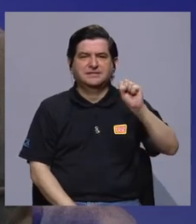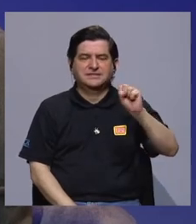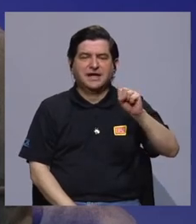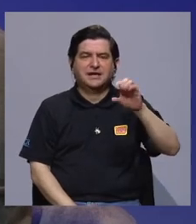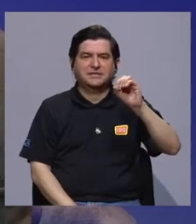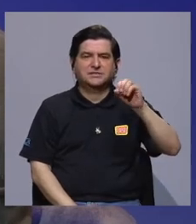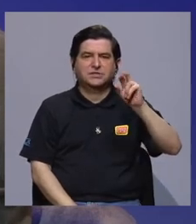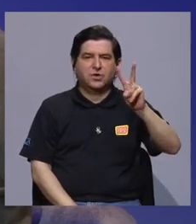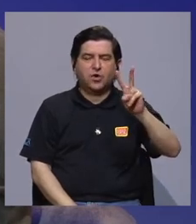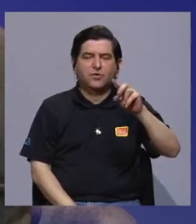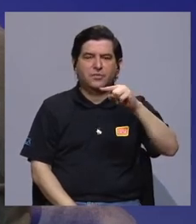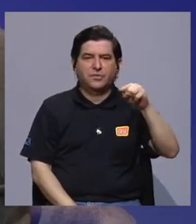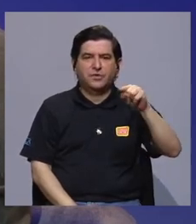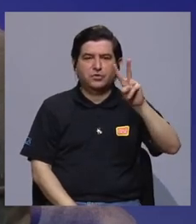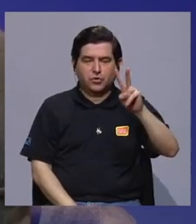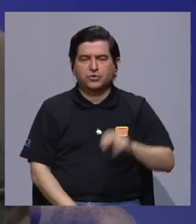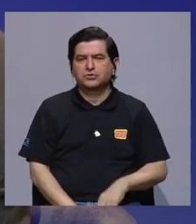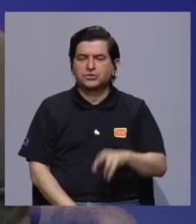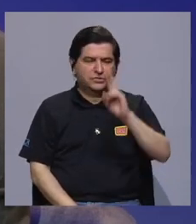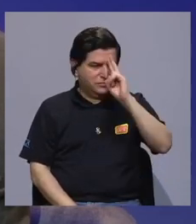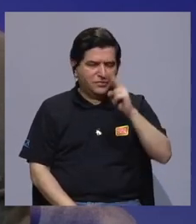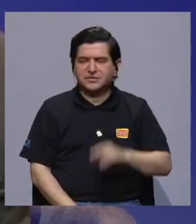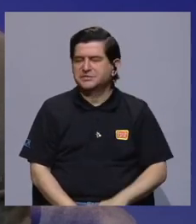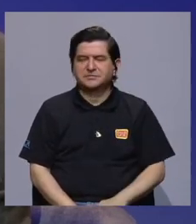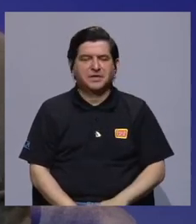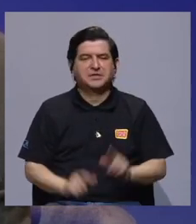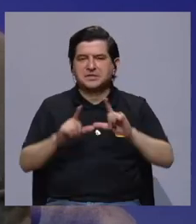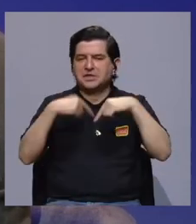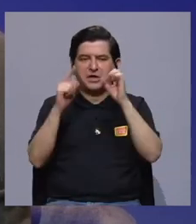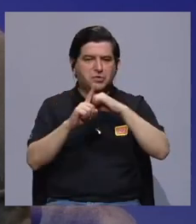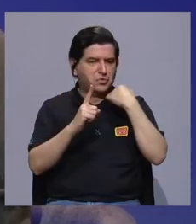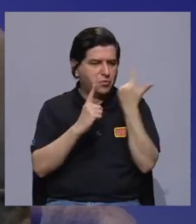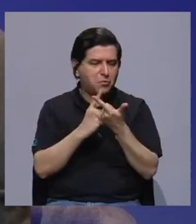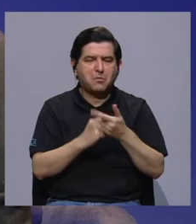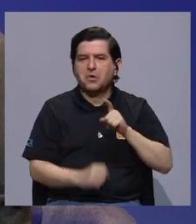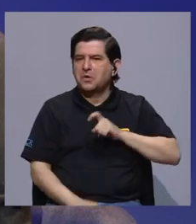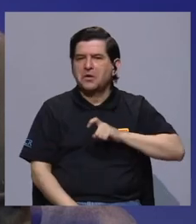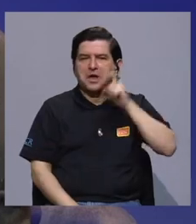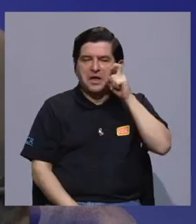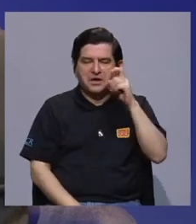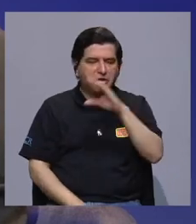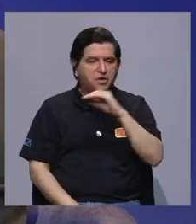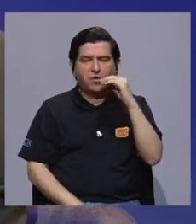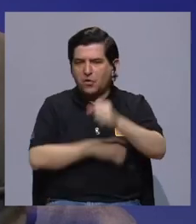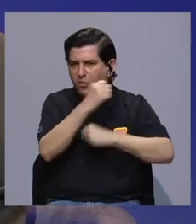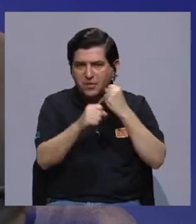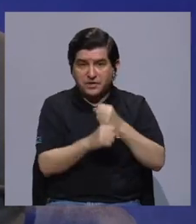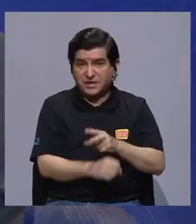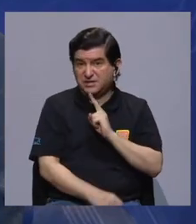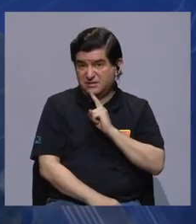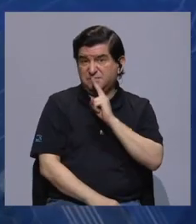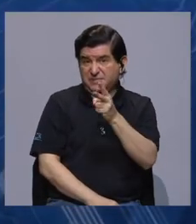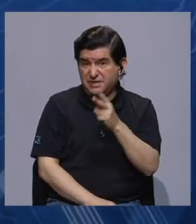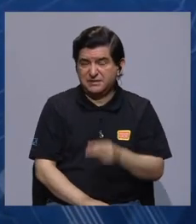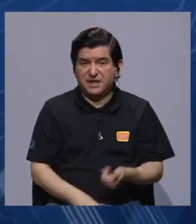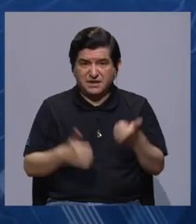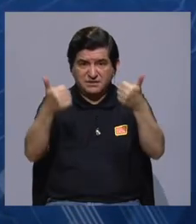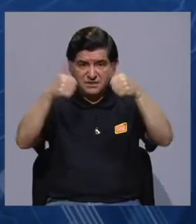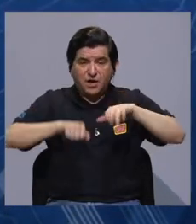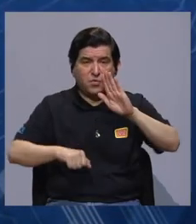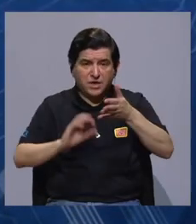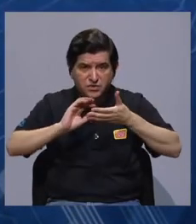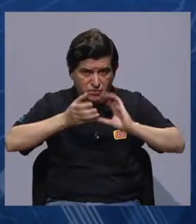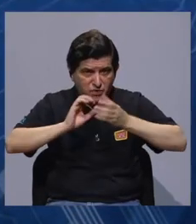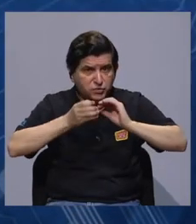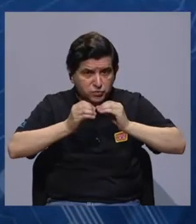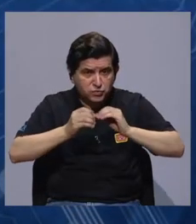-CoV-2 no respeta estratos sociales, género o edad. ¿Es esto cierto de acuerdo a